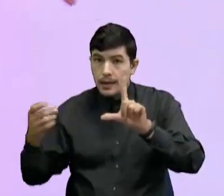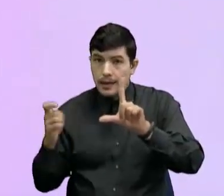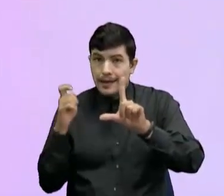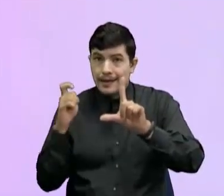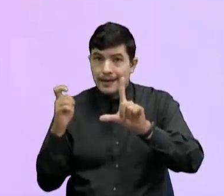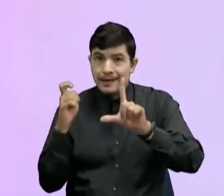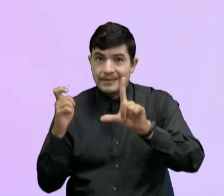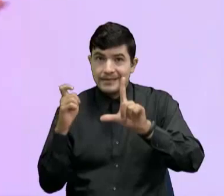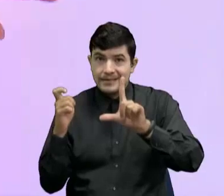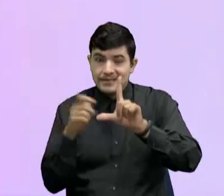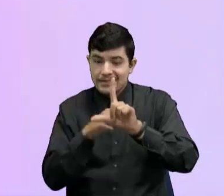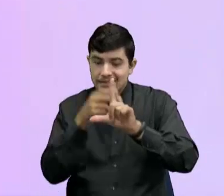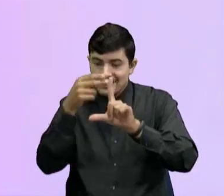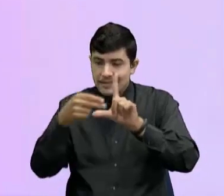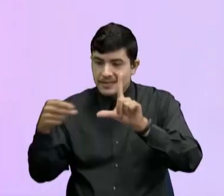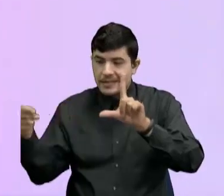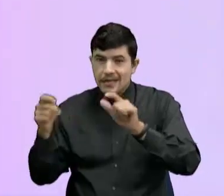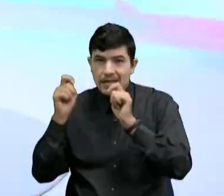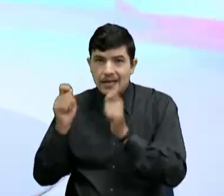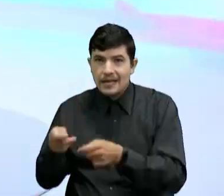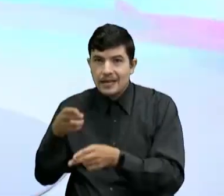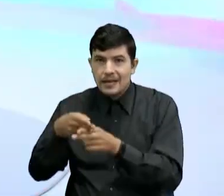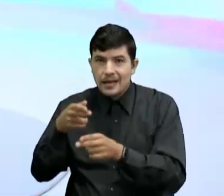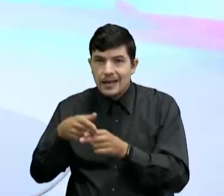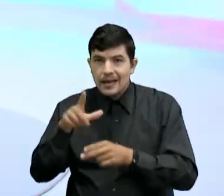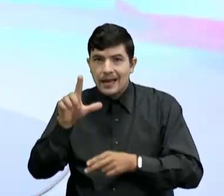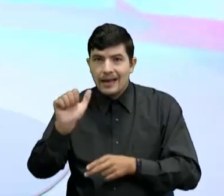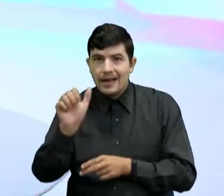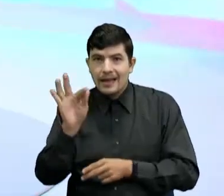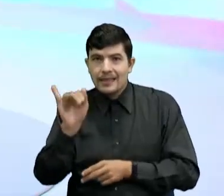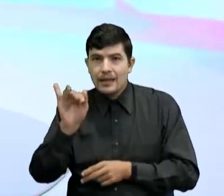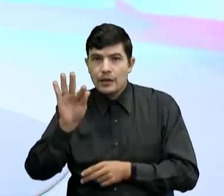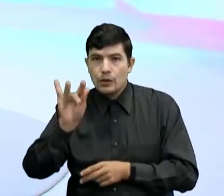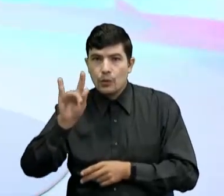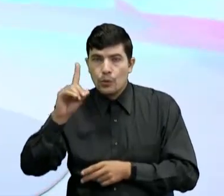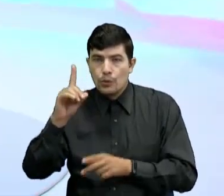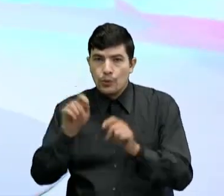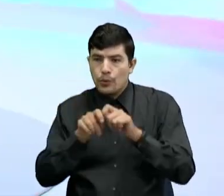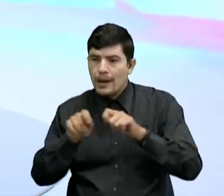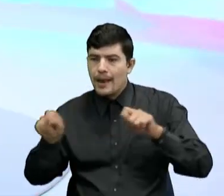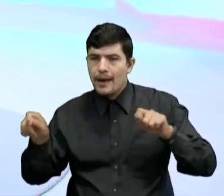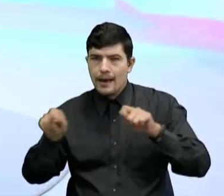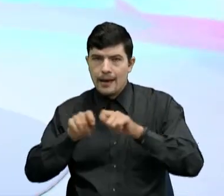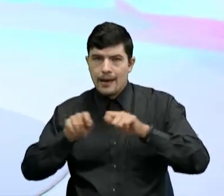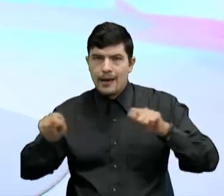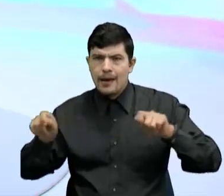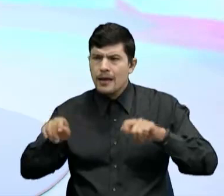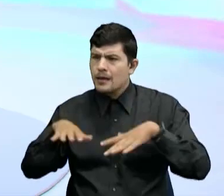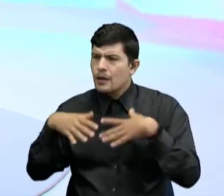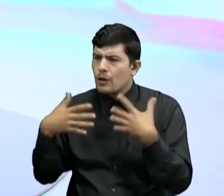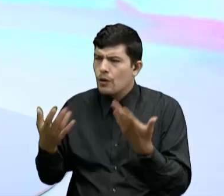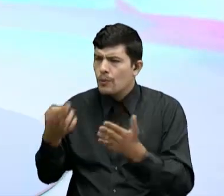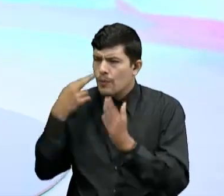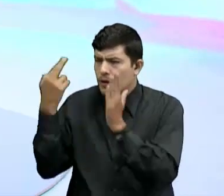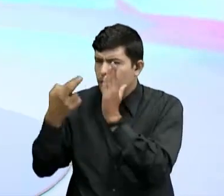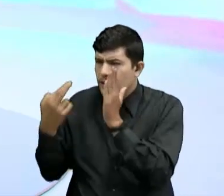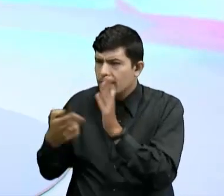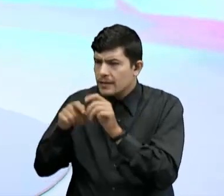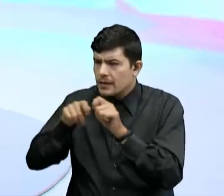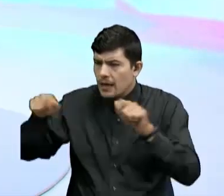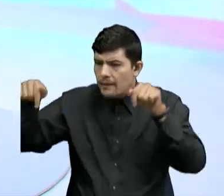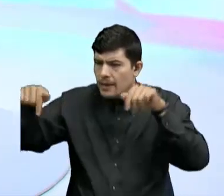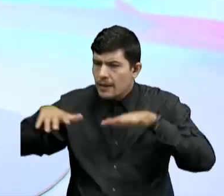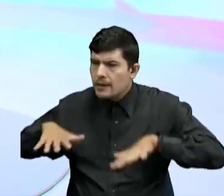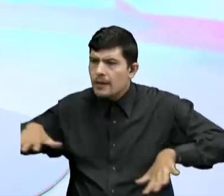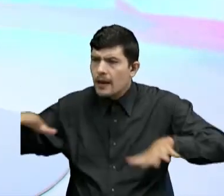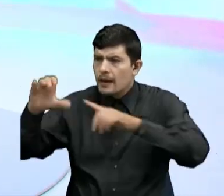El horizontal Se llama Latitud Latitud Correcto cómo podemos mirar La latitud acá en Colombia?